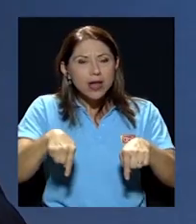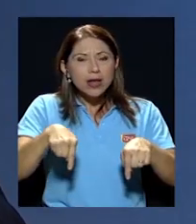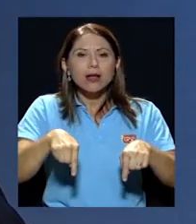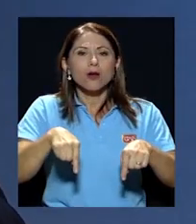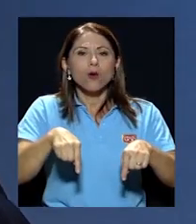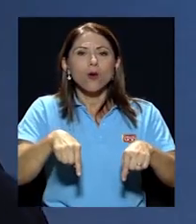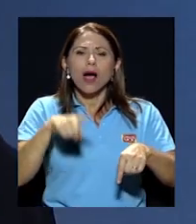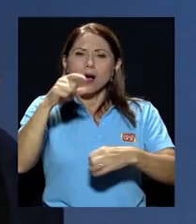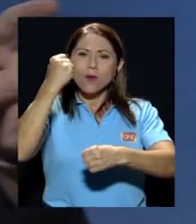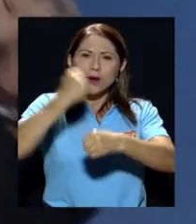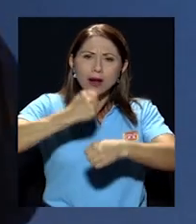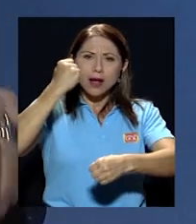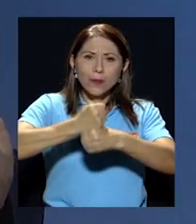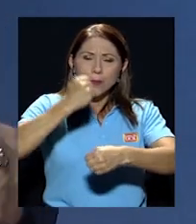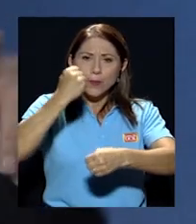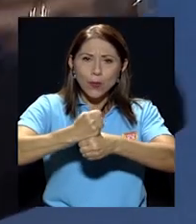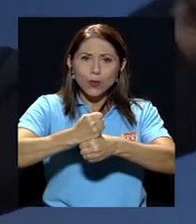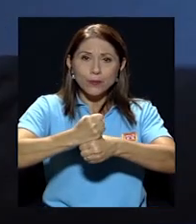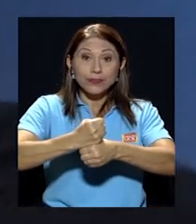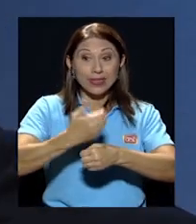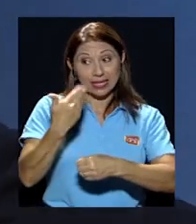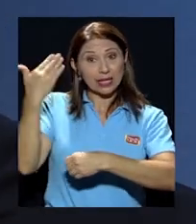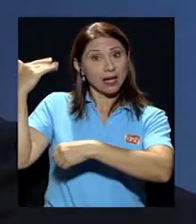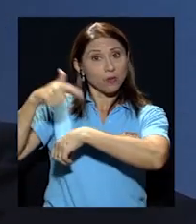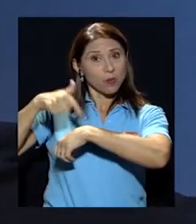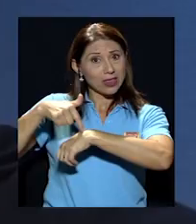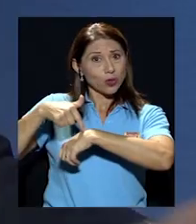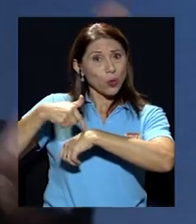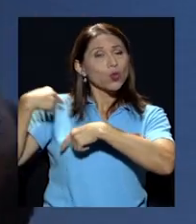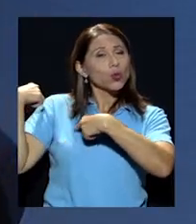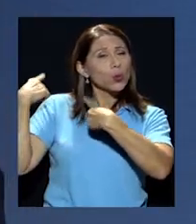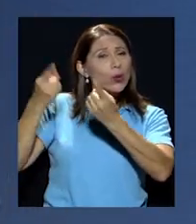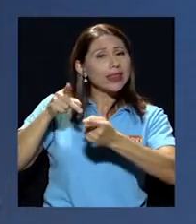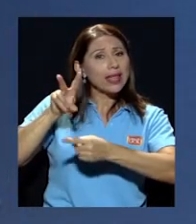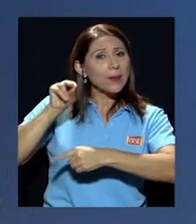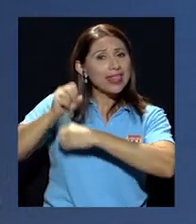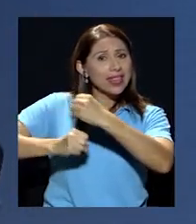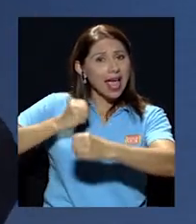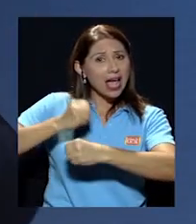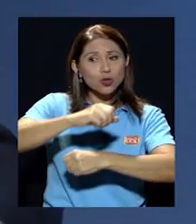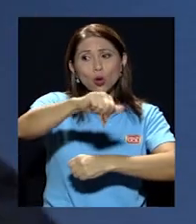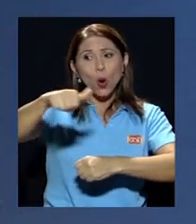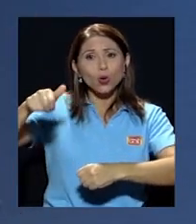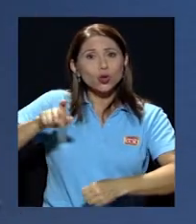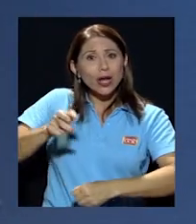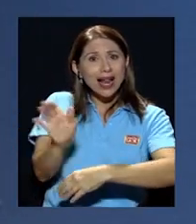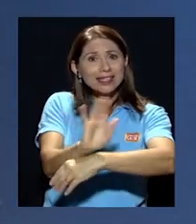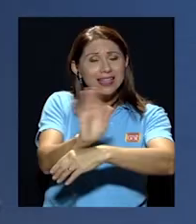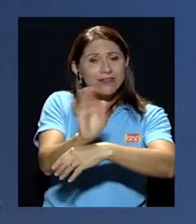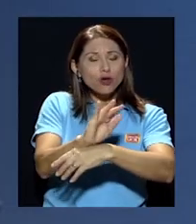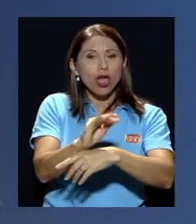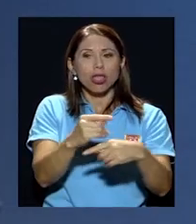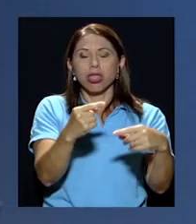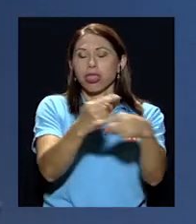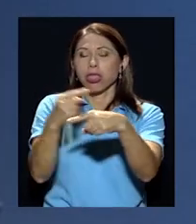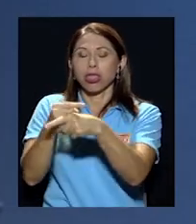labor en donde en aquel momento durante 20 años los otros canales han atrofiado el